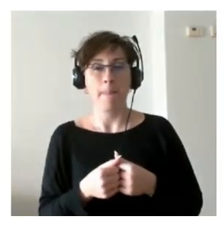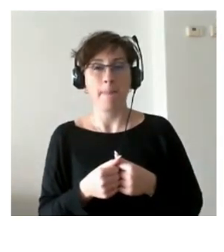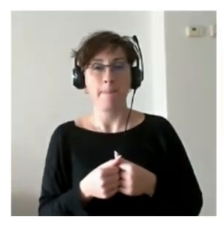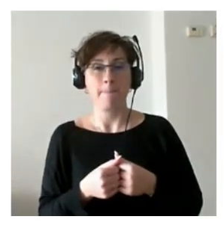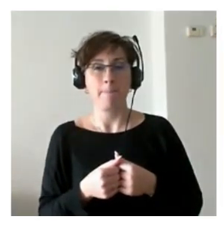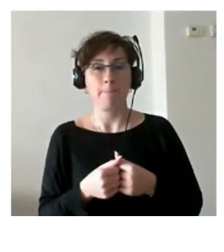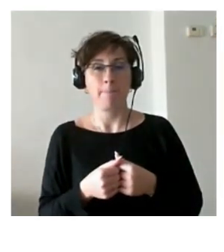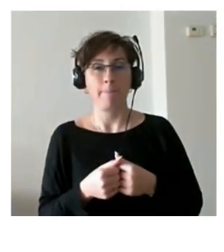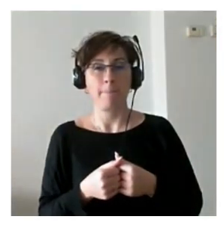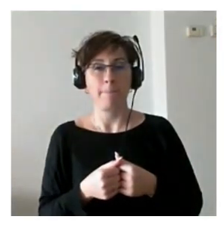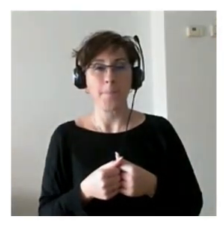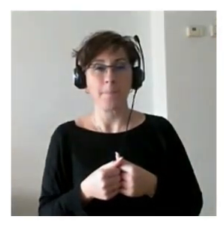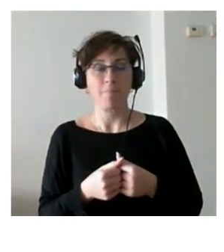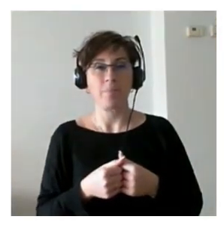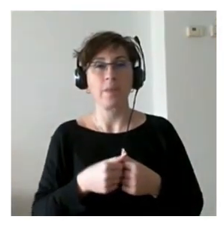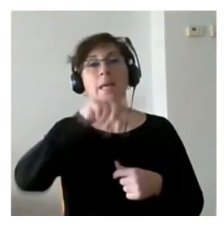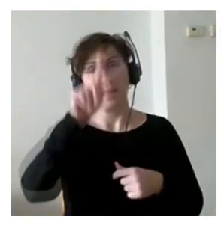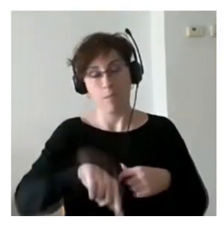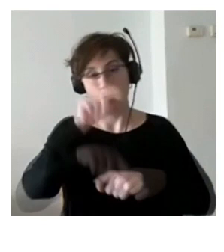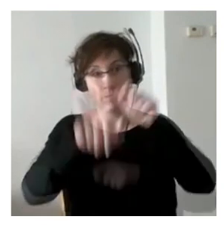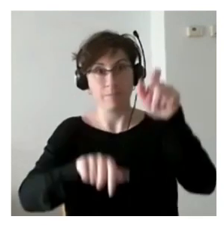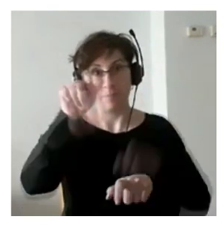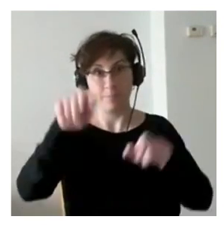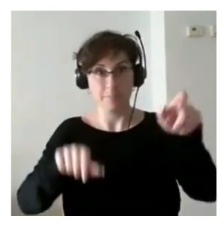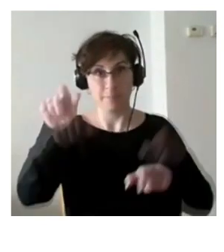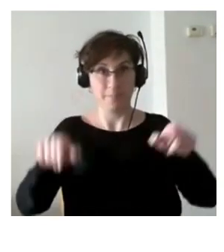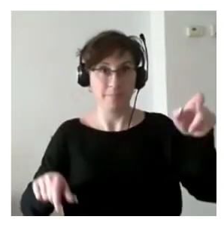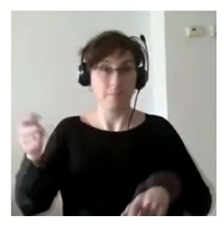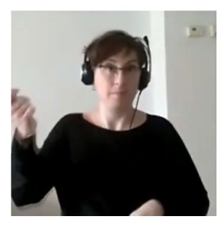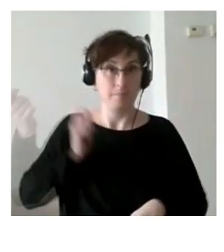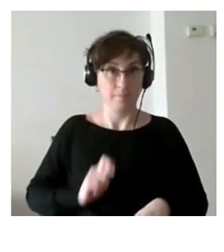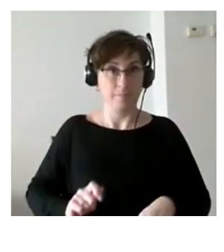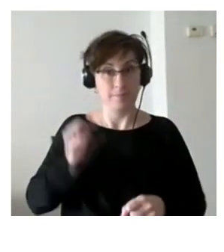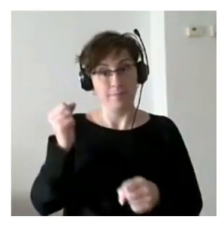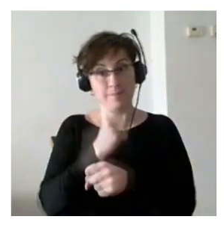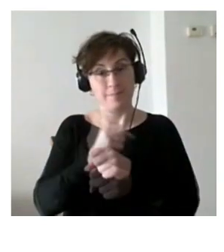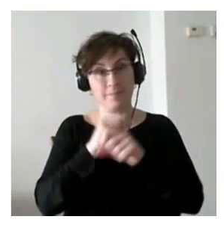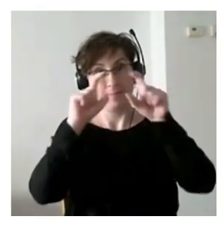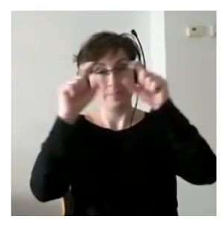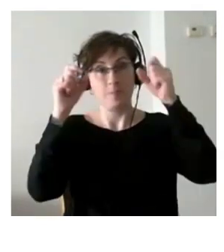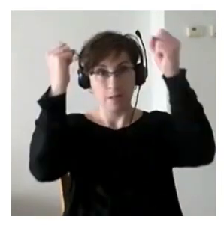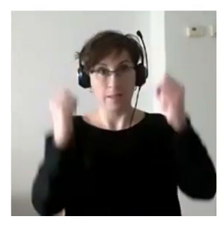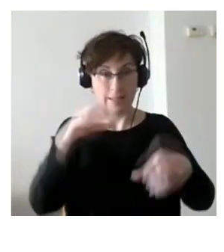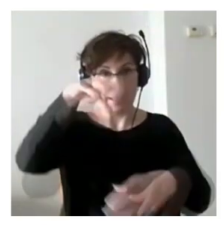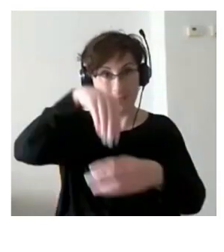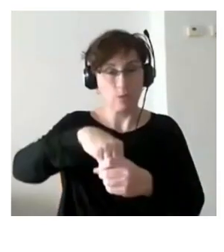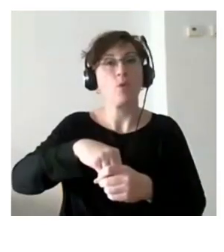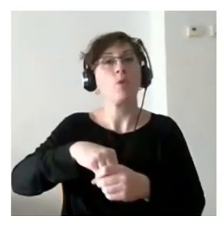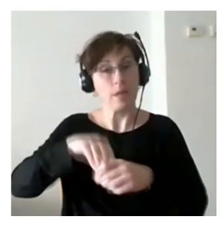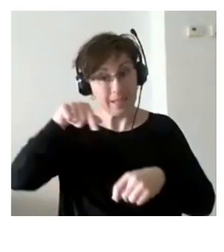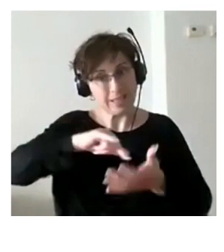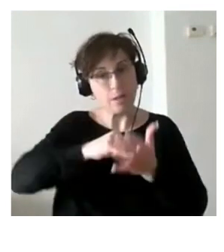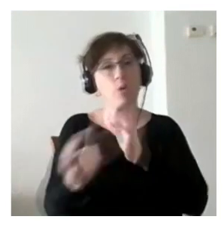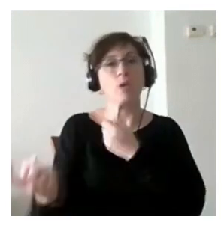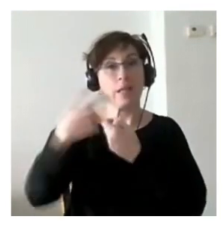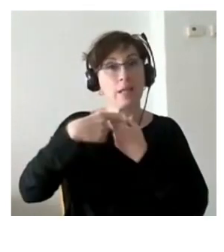y desde luego quiero dar las gracias a todas las personas profesionales que trabajan en instituciones y que se han implicado en este proyecto y que